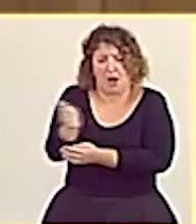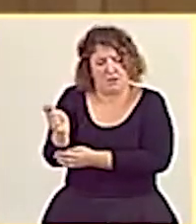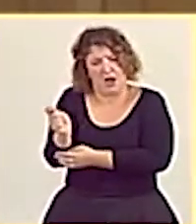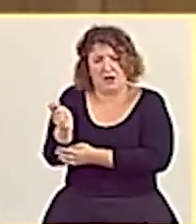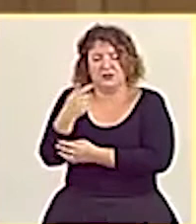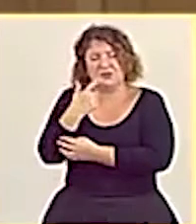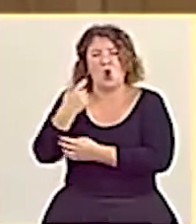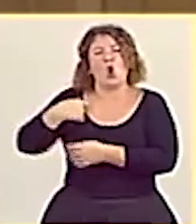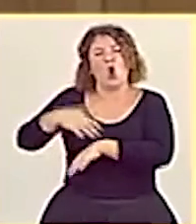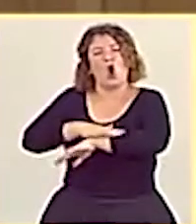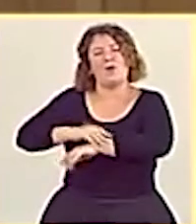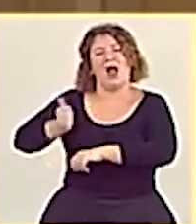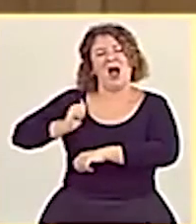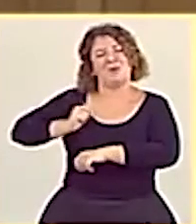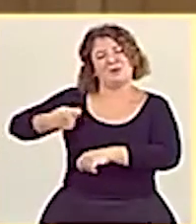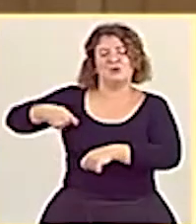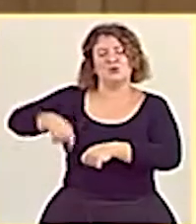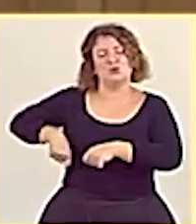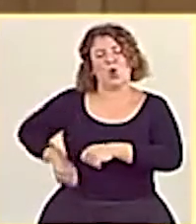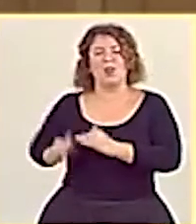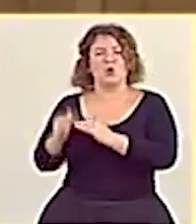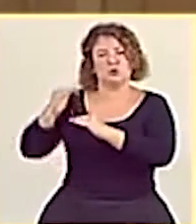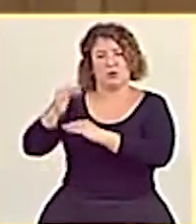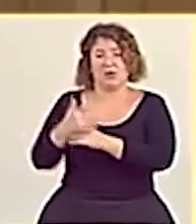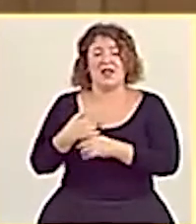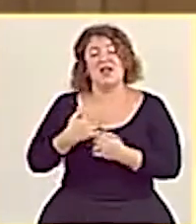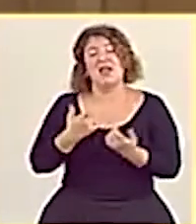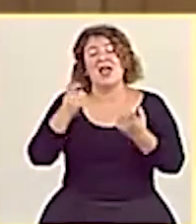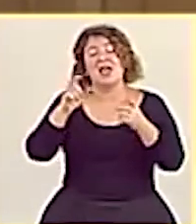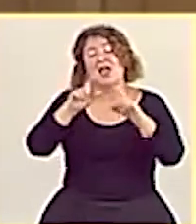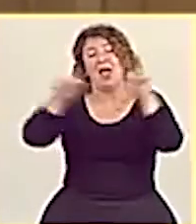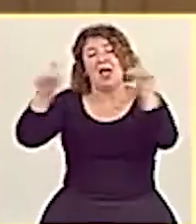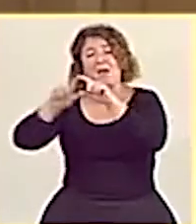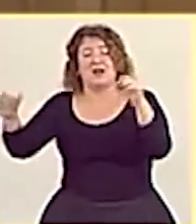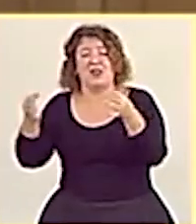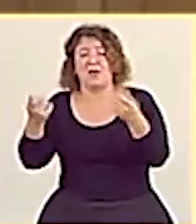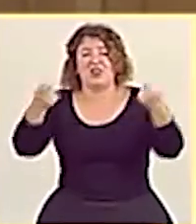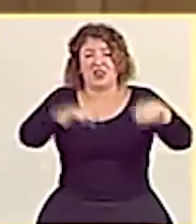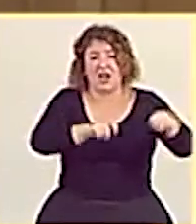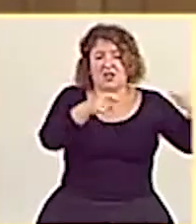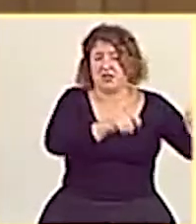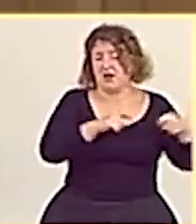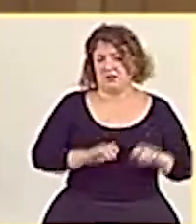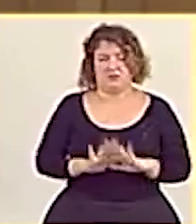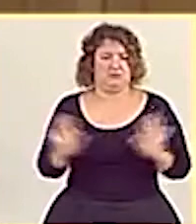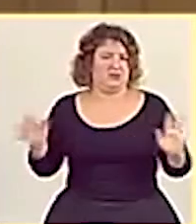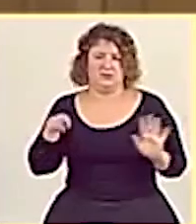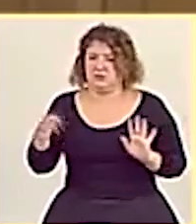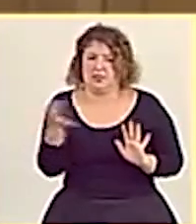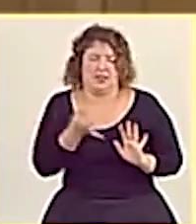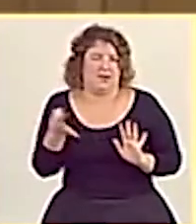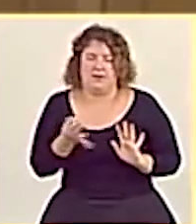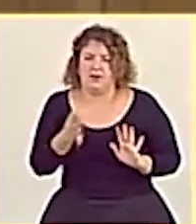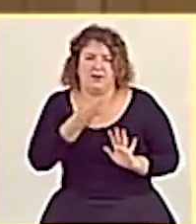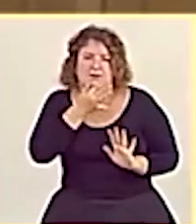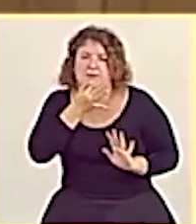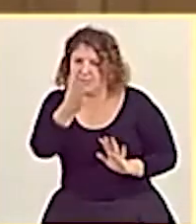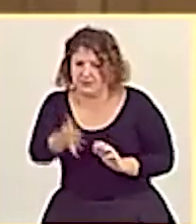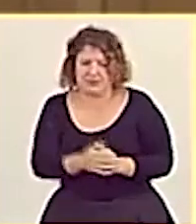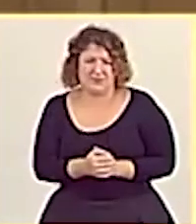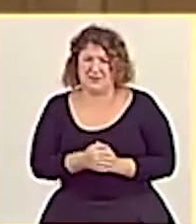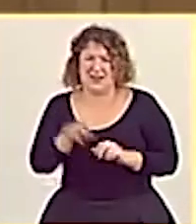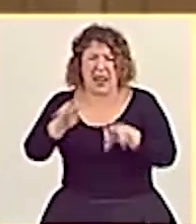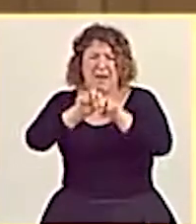se sube el sueldo mientras los negocios tienen que bajar la persiana. Es de juzgado de guardia, o mejor dicho, es de la peor